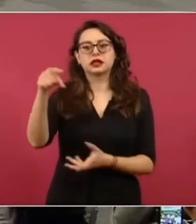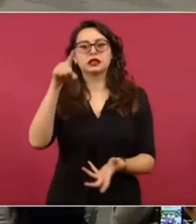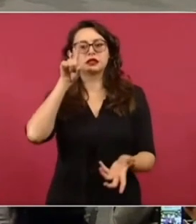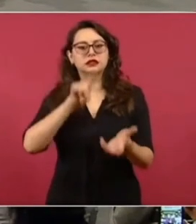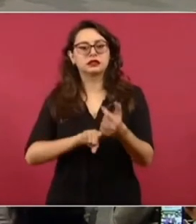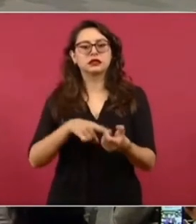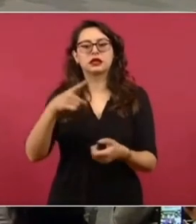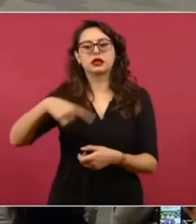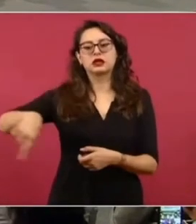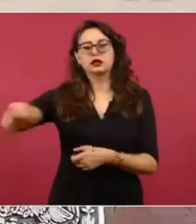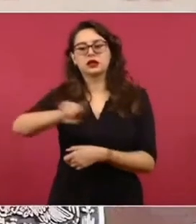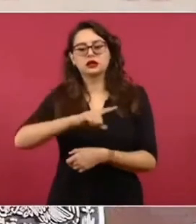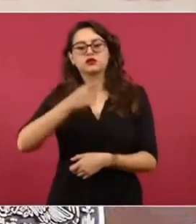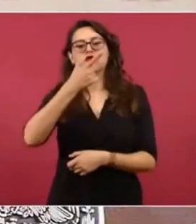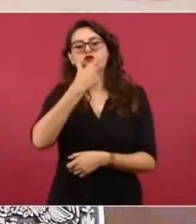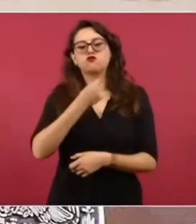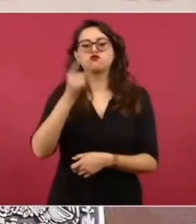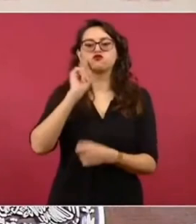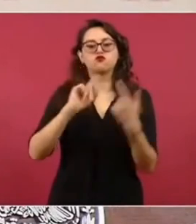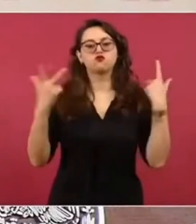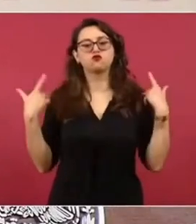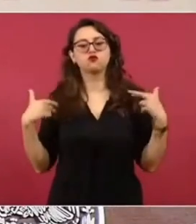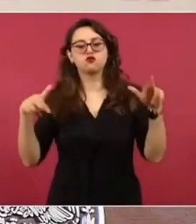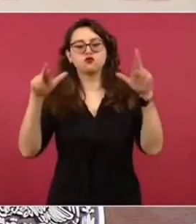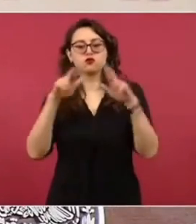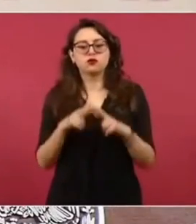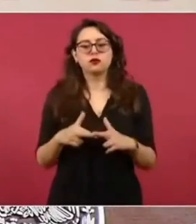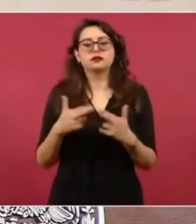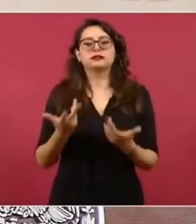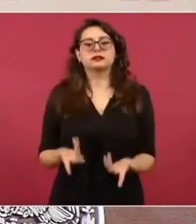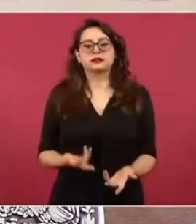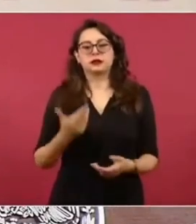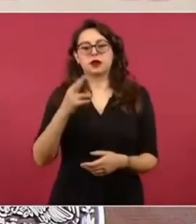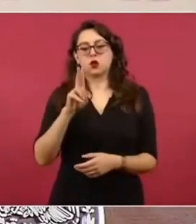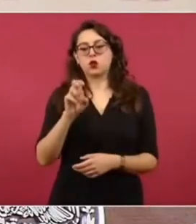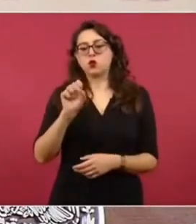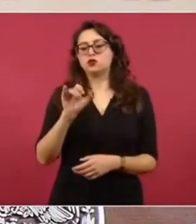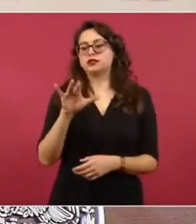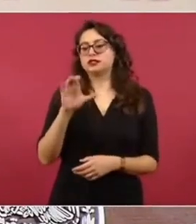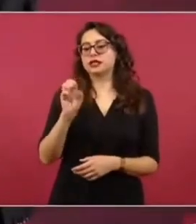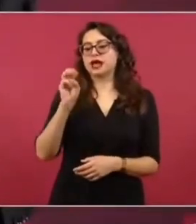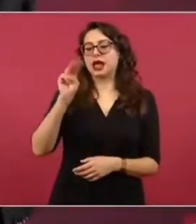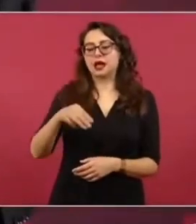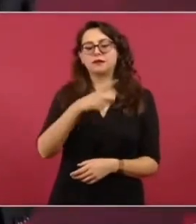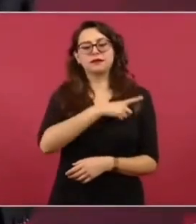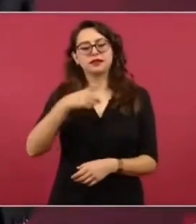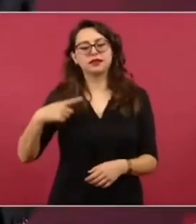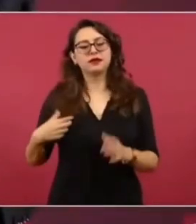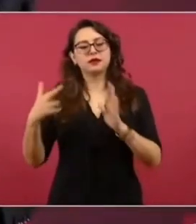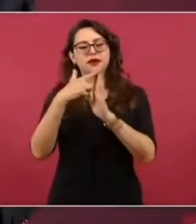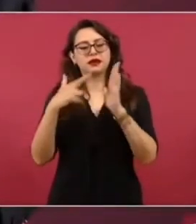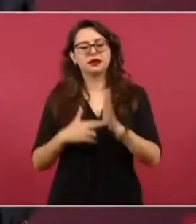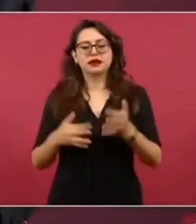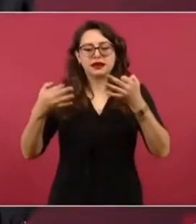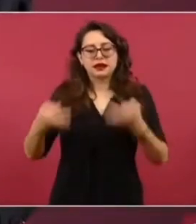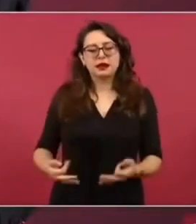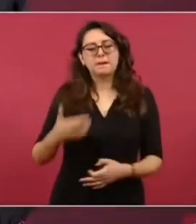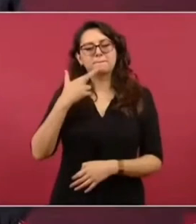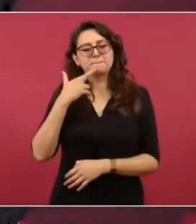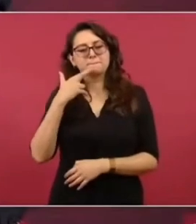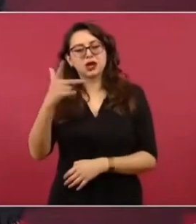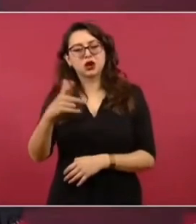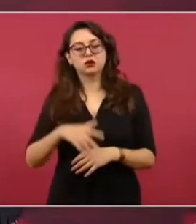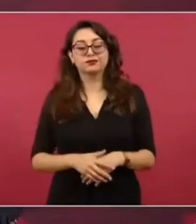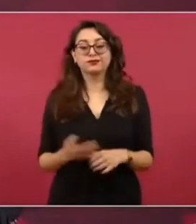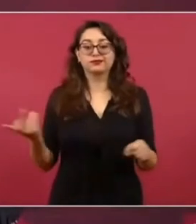para la carrera de las maestras y los maestros USICAM. Estos lineamientos fueron elaborados por